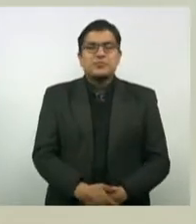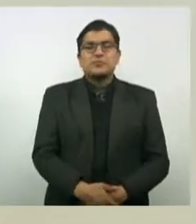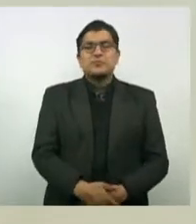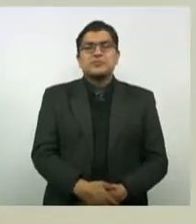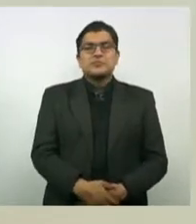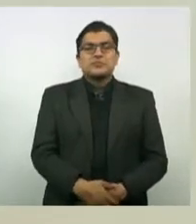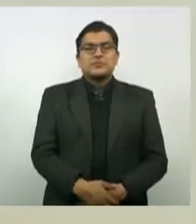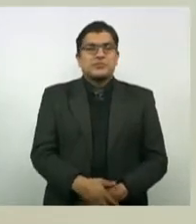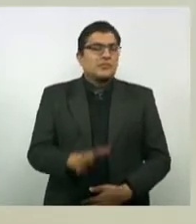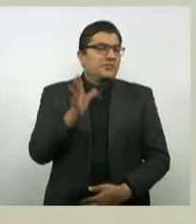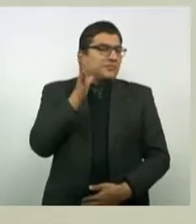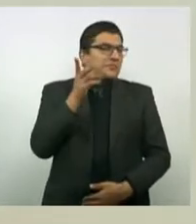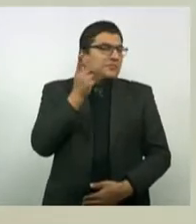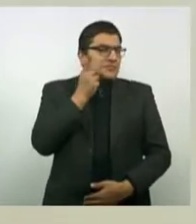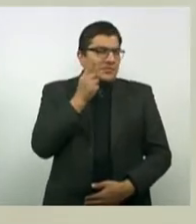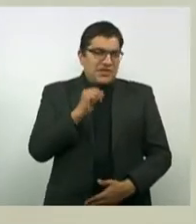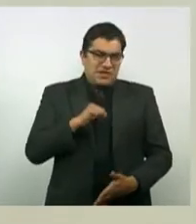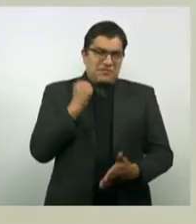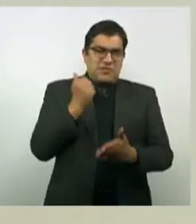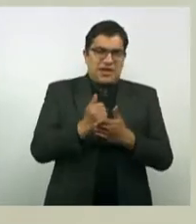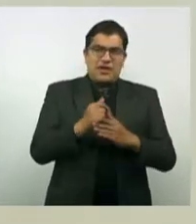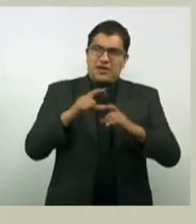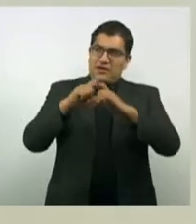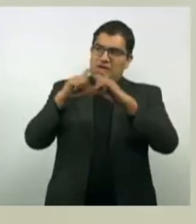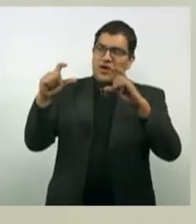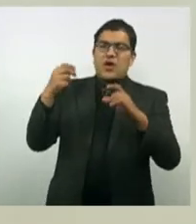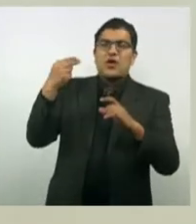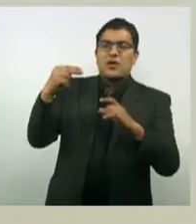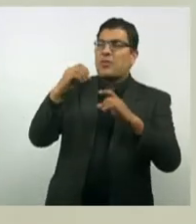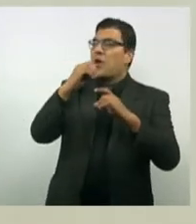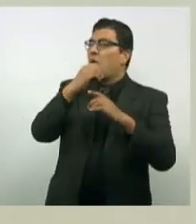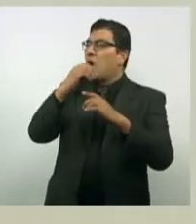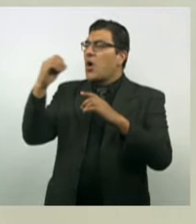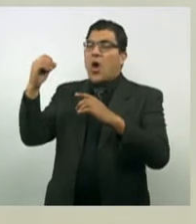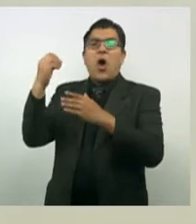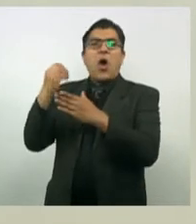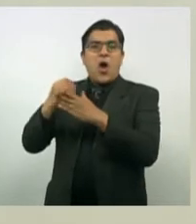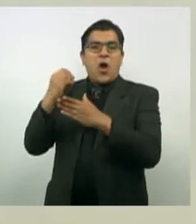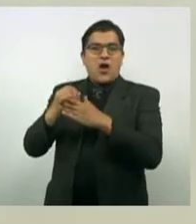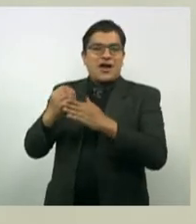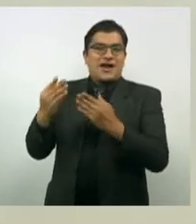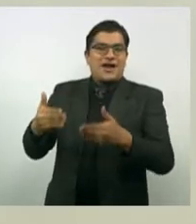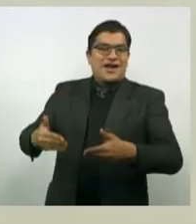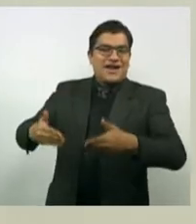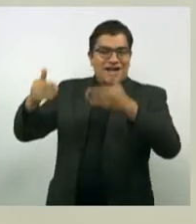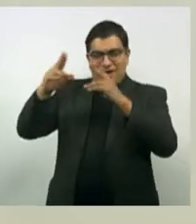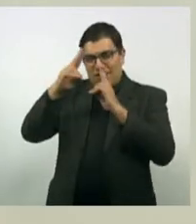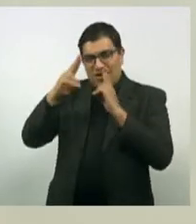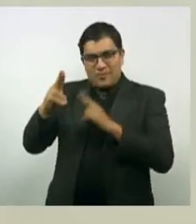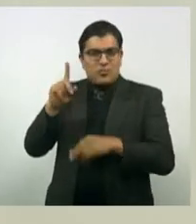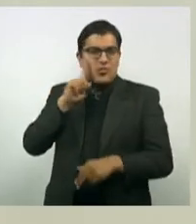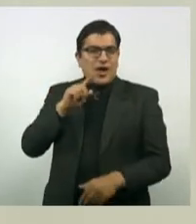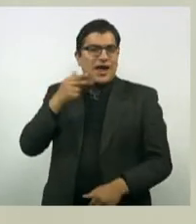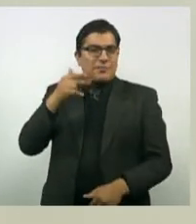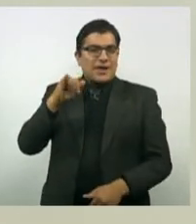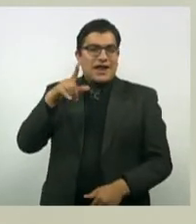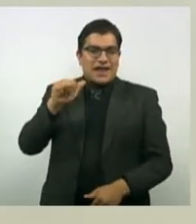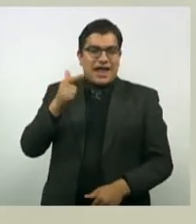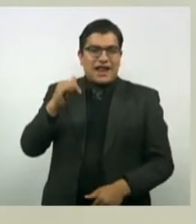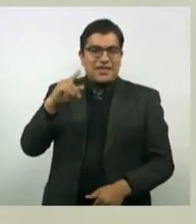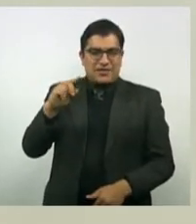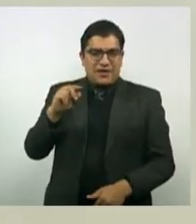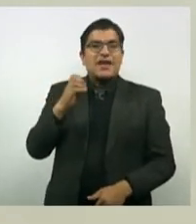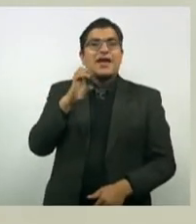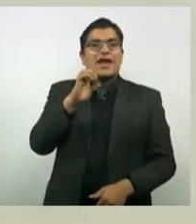La Cámara de Diputados aprobó inscribir con letras de oro en el muro de honor del Salón de Sesiones los nombres de Hermila Galindo y Elvia